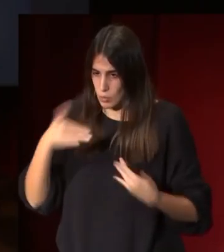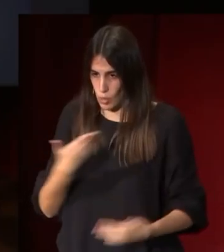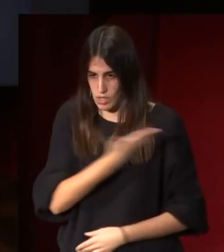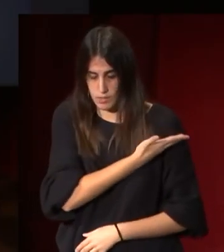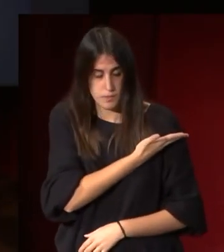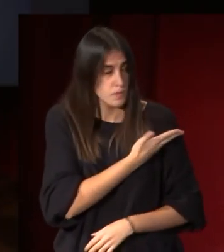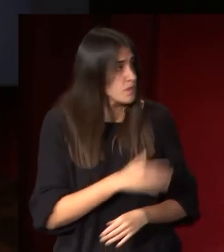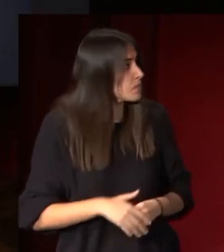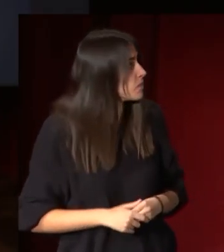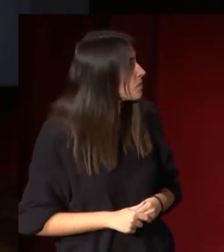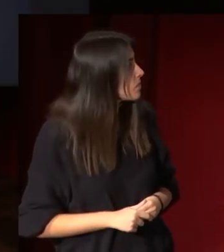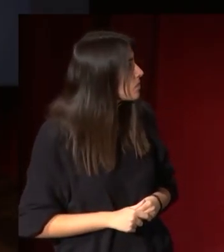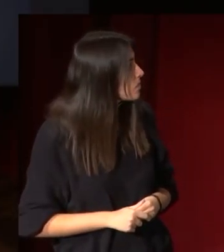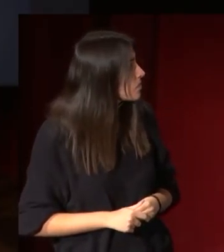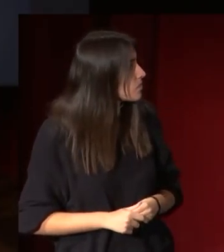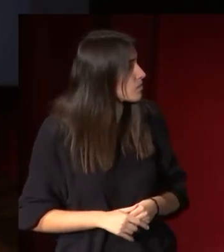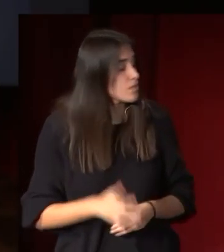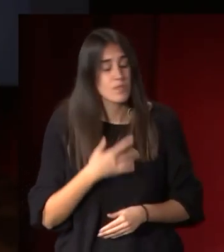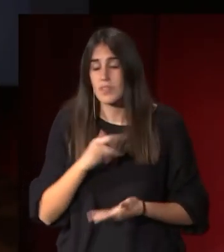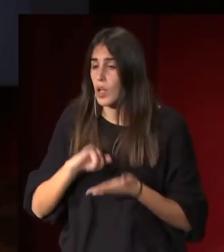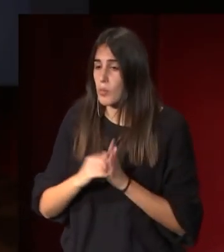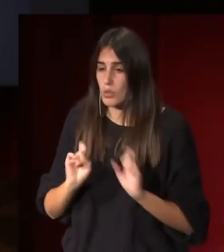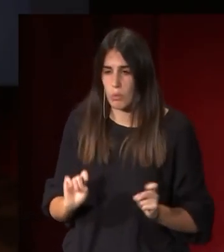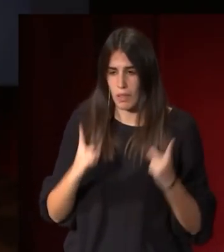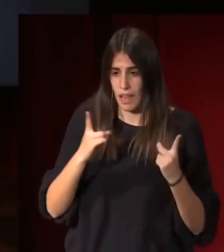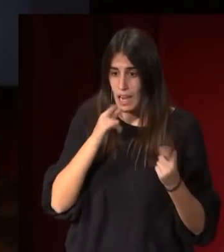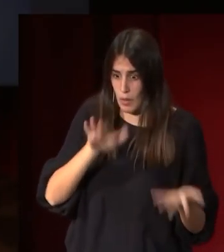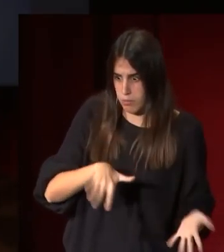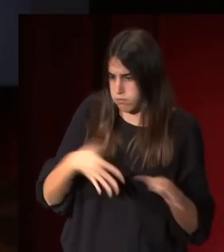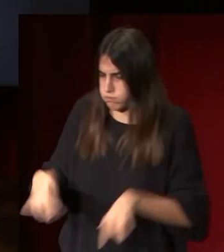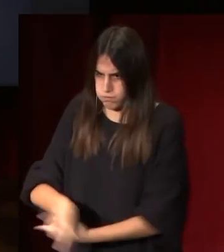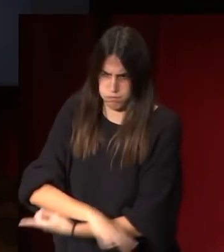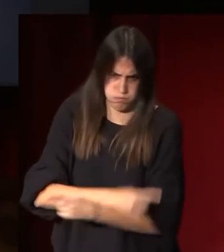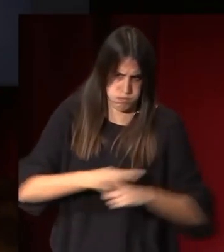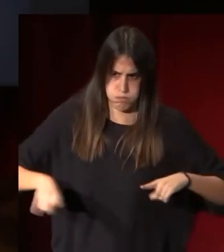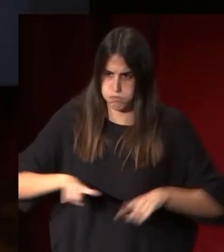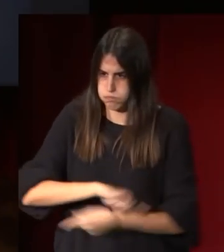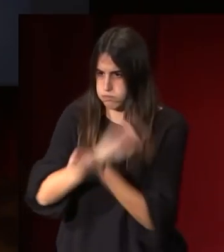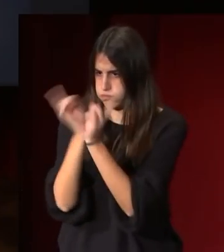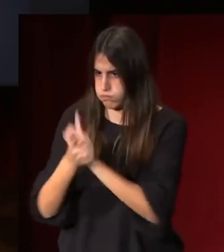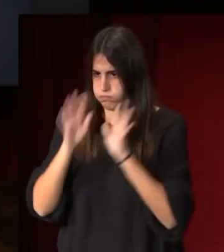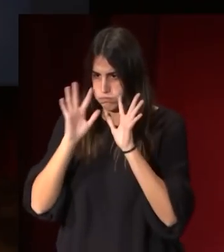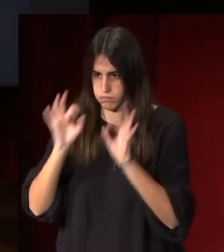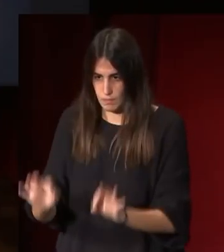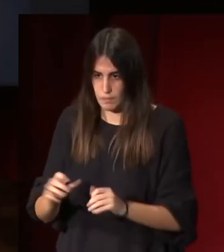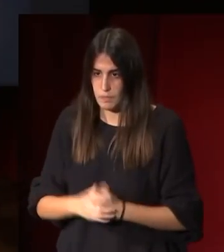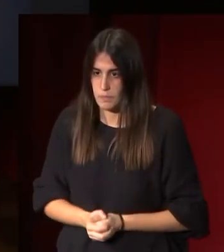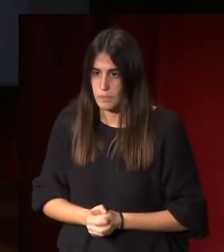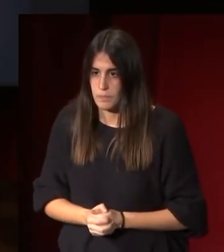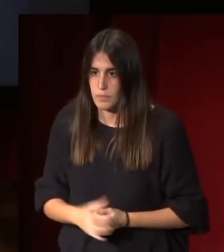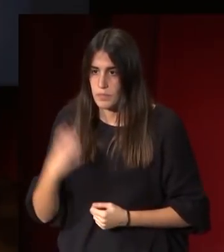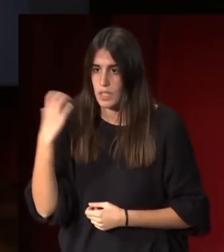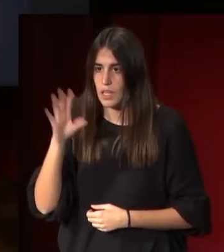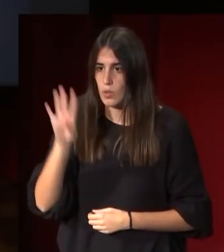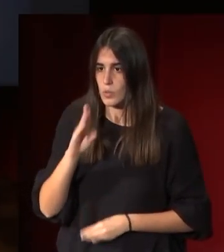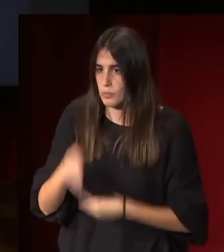la galería de estatuas que nada tiene que ver con el proyecto primero con el que trabajó el monarca. Carlos IV